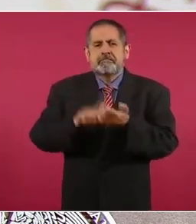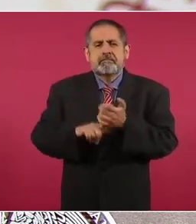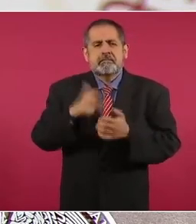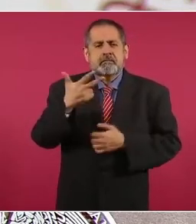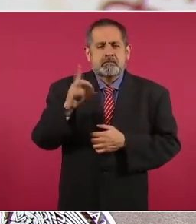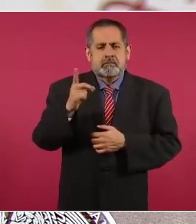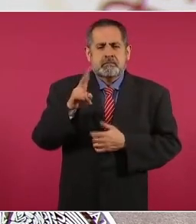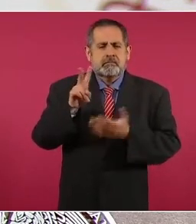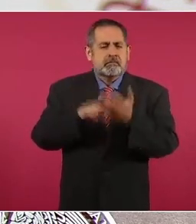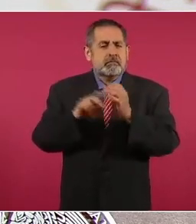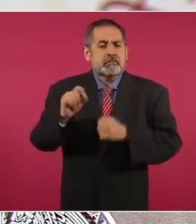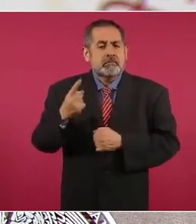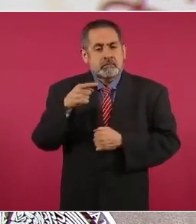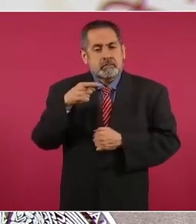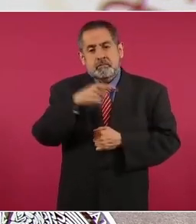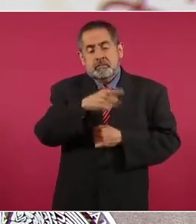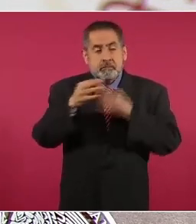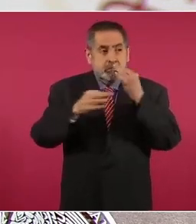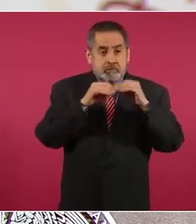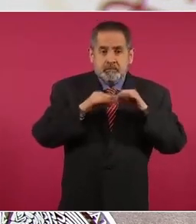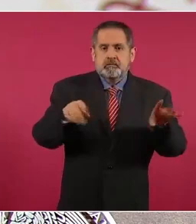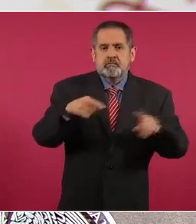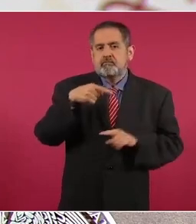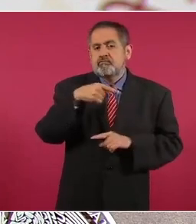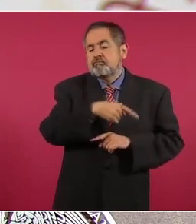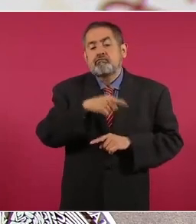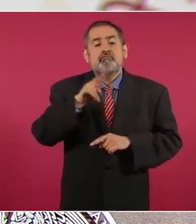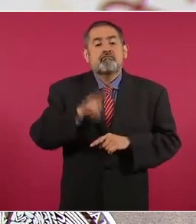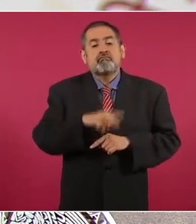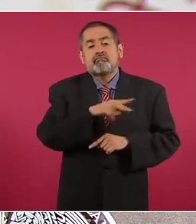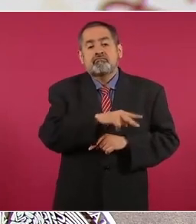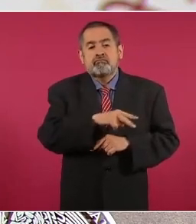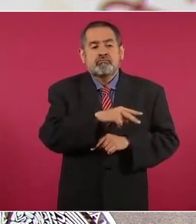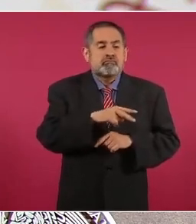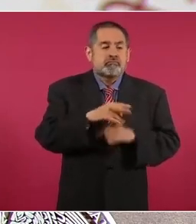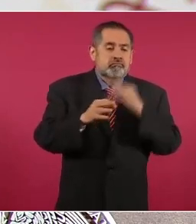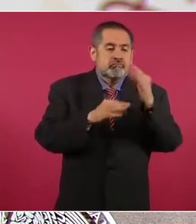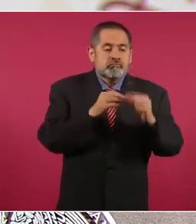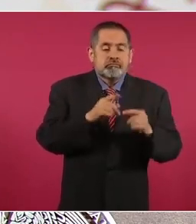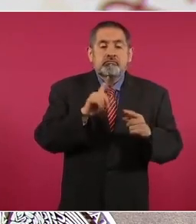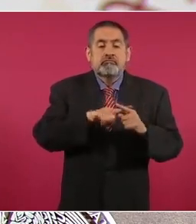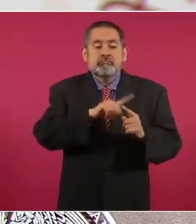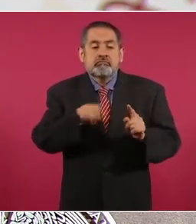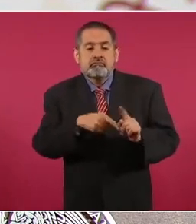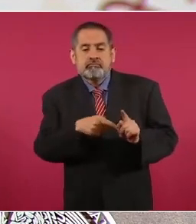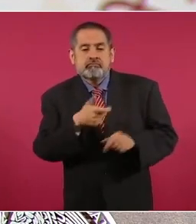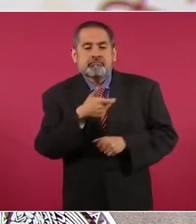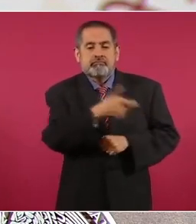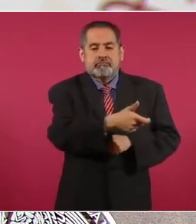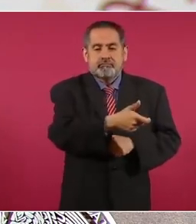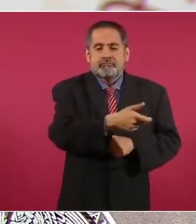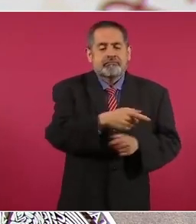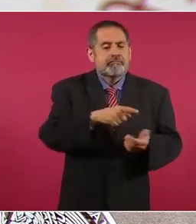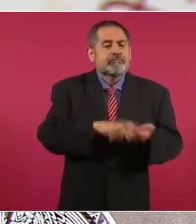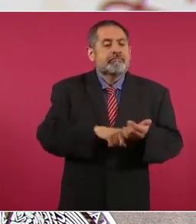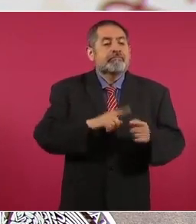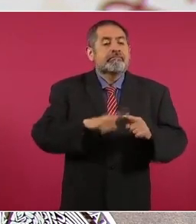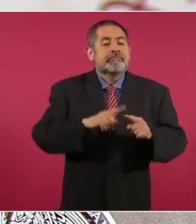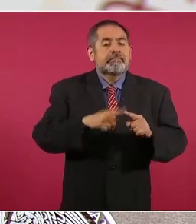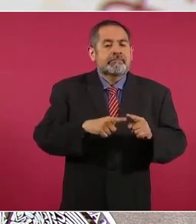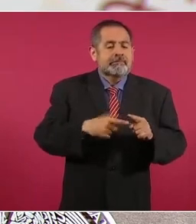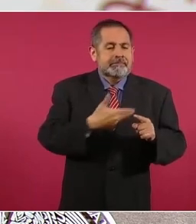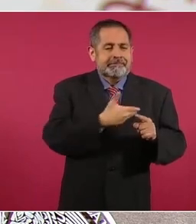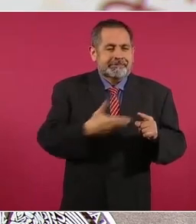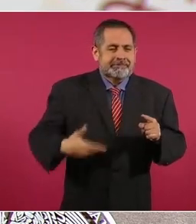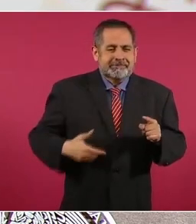2021 y esta noticia originalmente fue propagada por el expresidente Felipe Calderón, Emilio